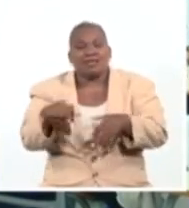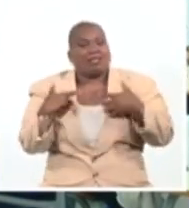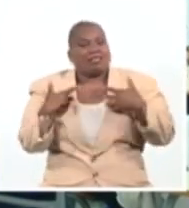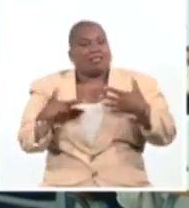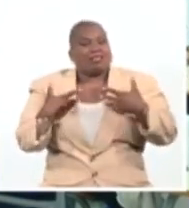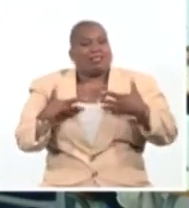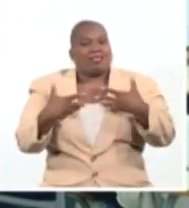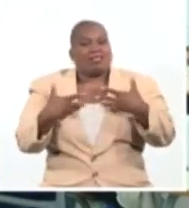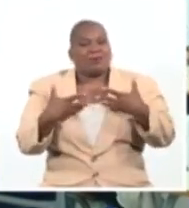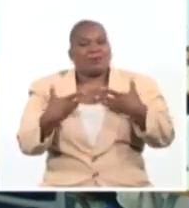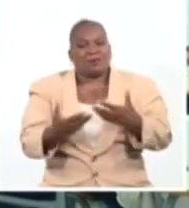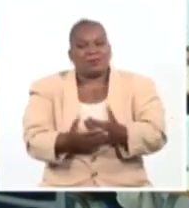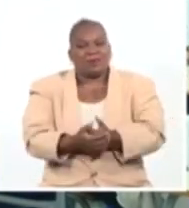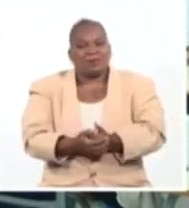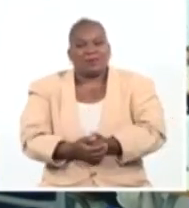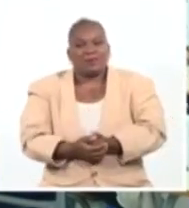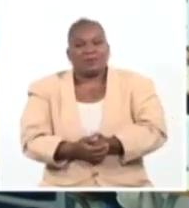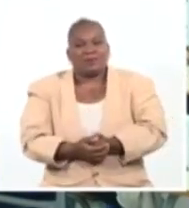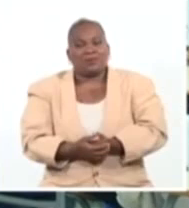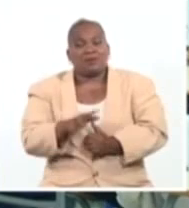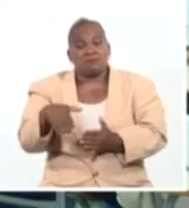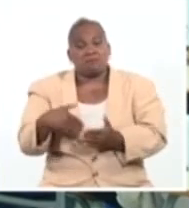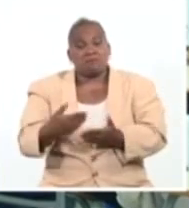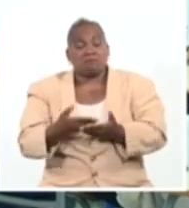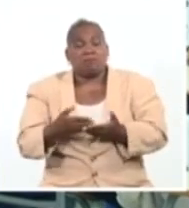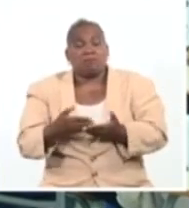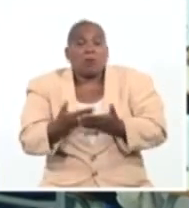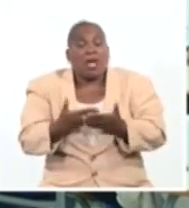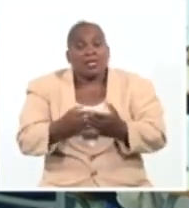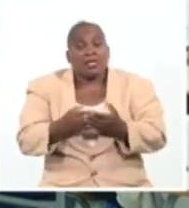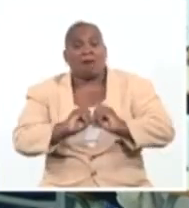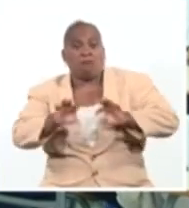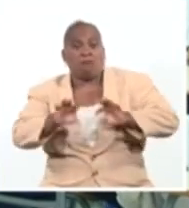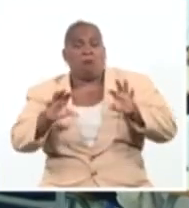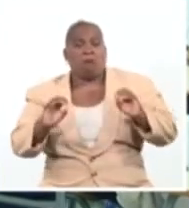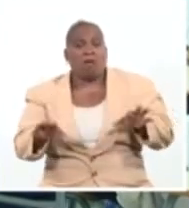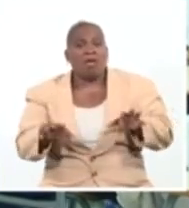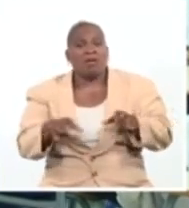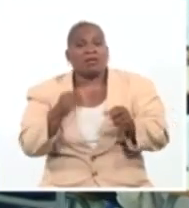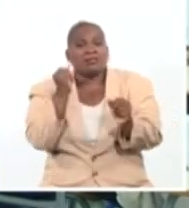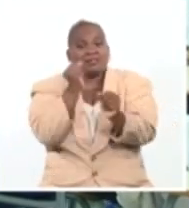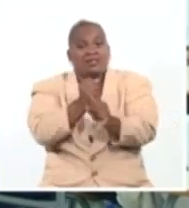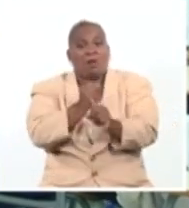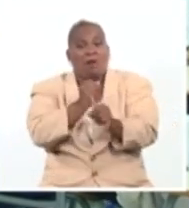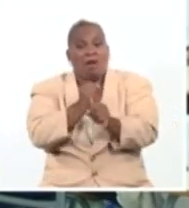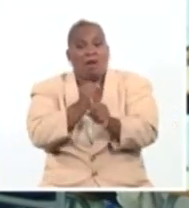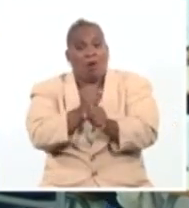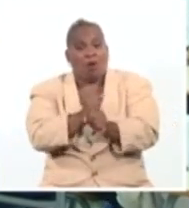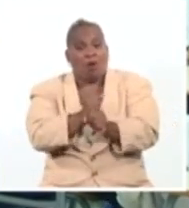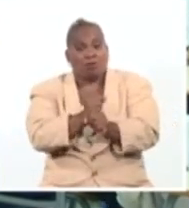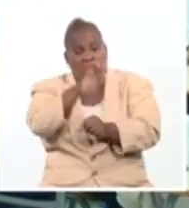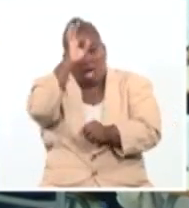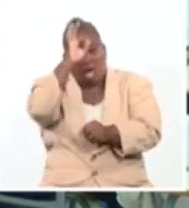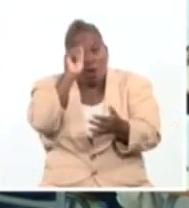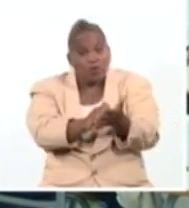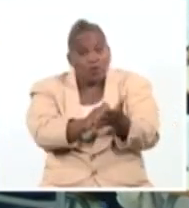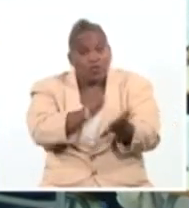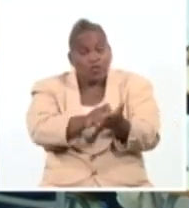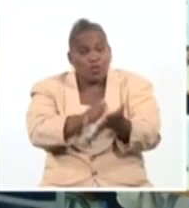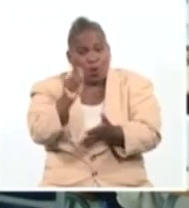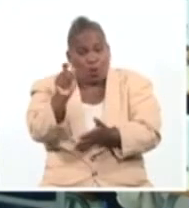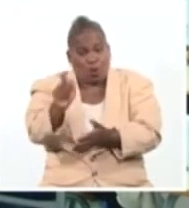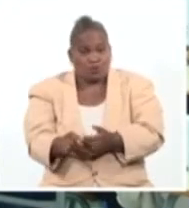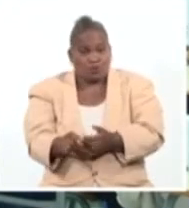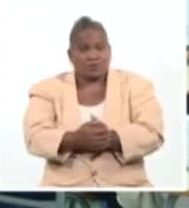y promover también la actividad que hacía este